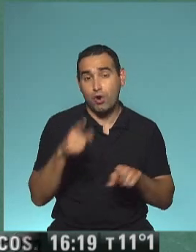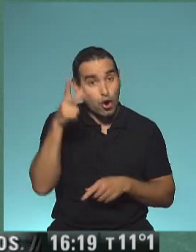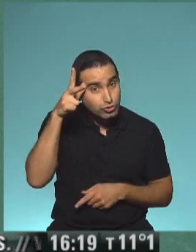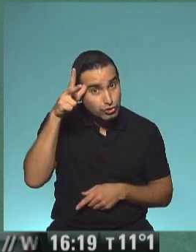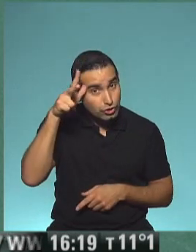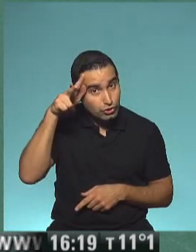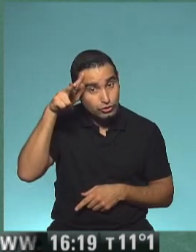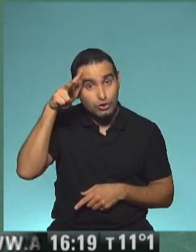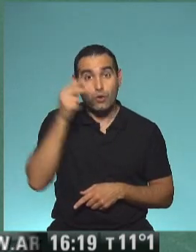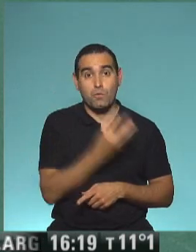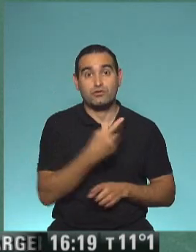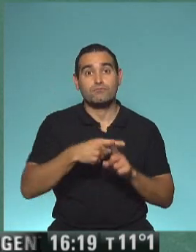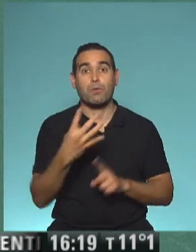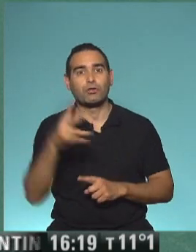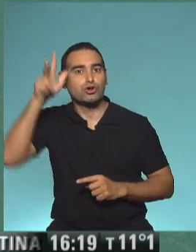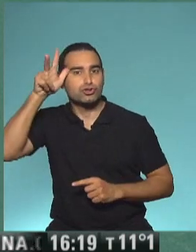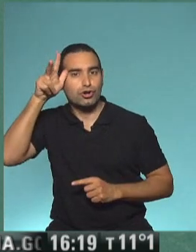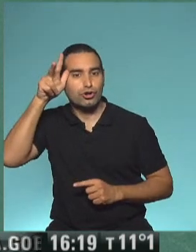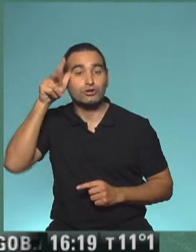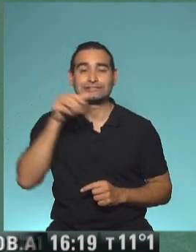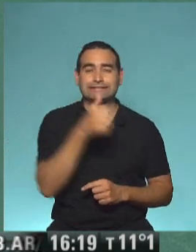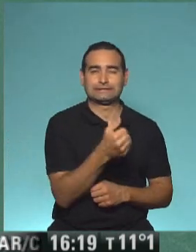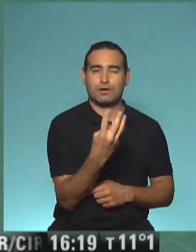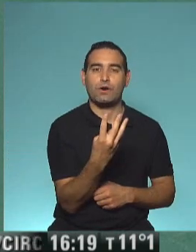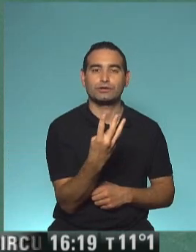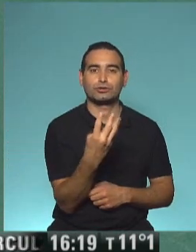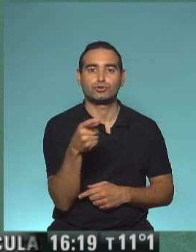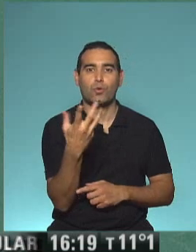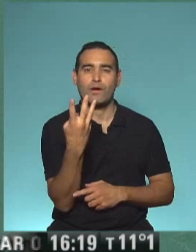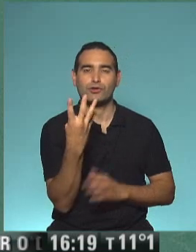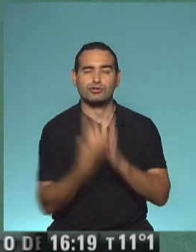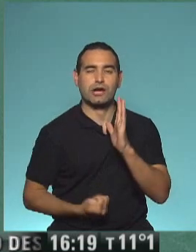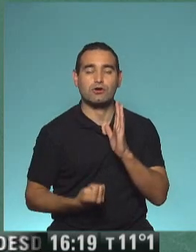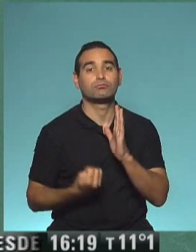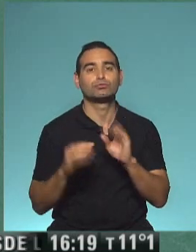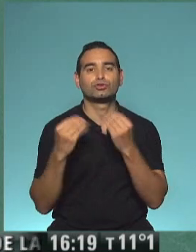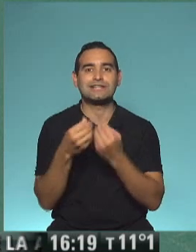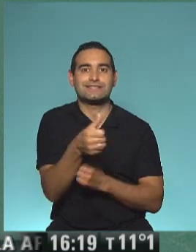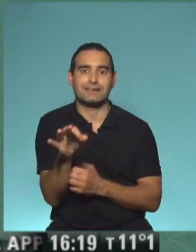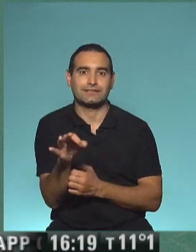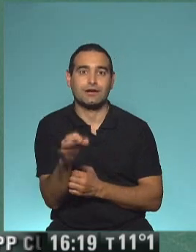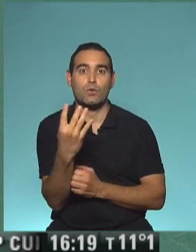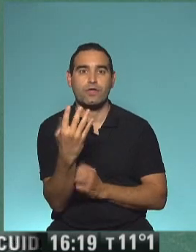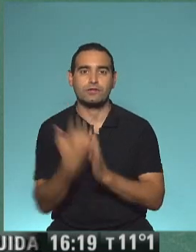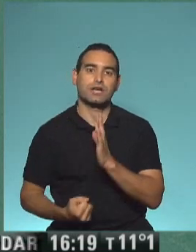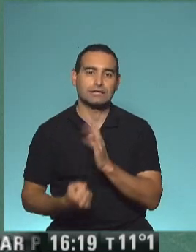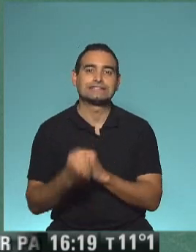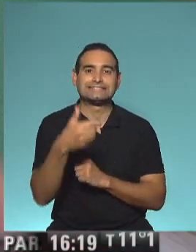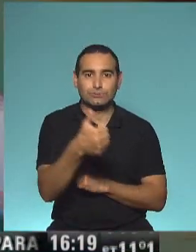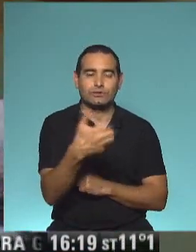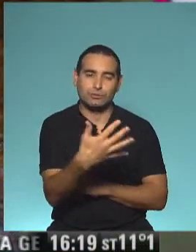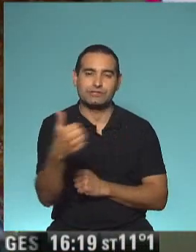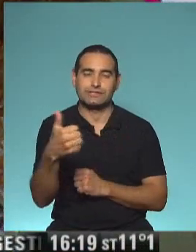es dos veces 4, a 64. Le restó 4, le restó al 60. Bien. Le restó 4 más, 56.